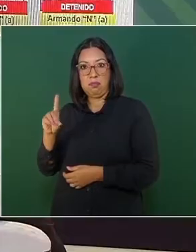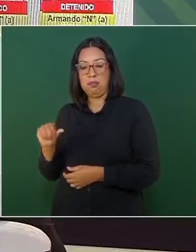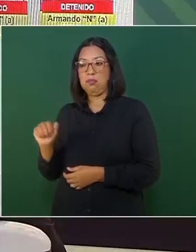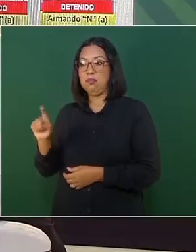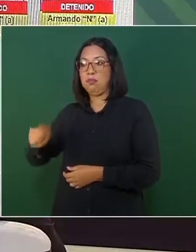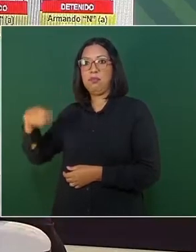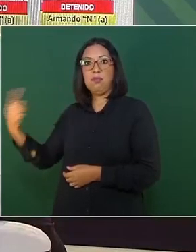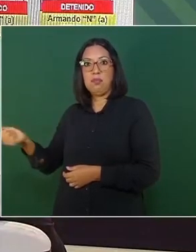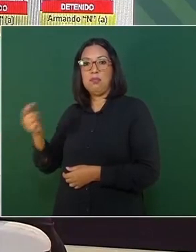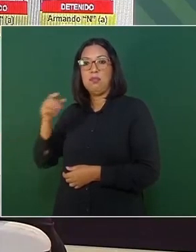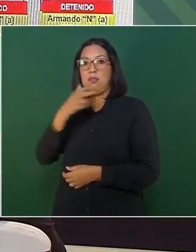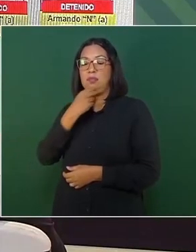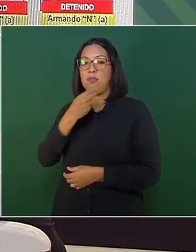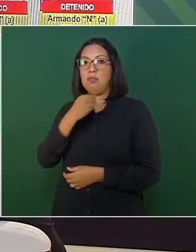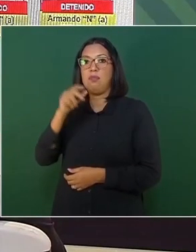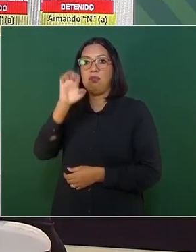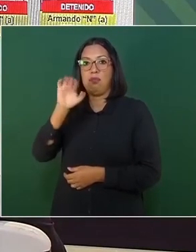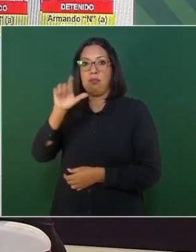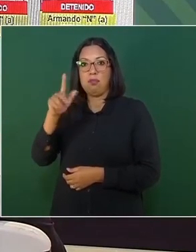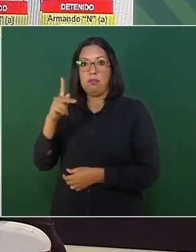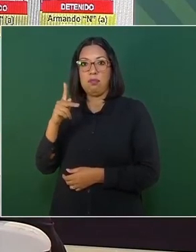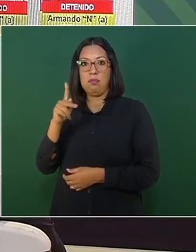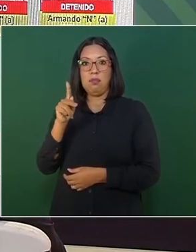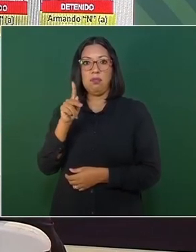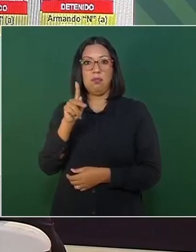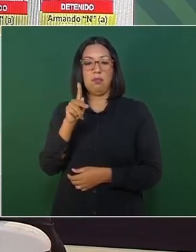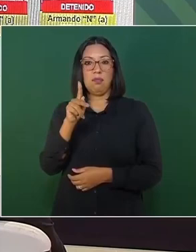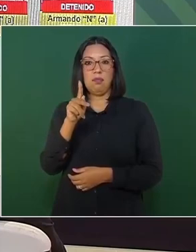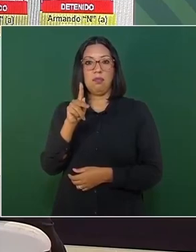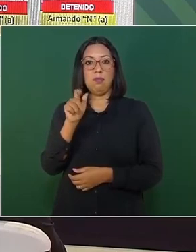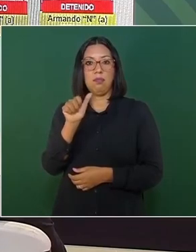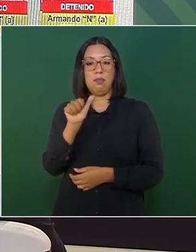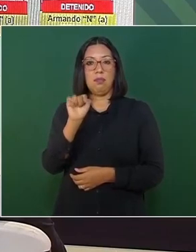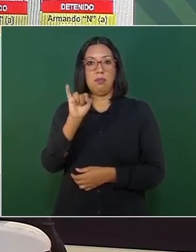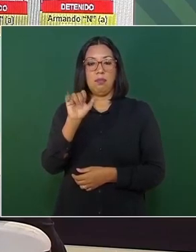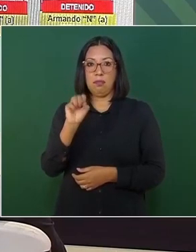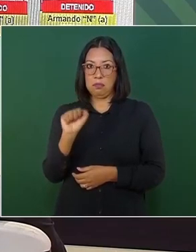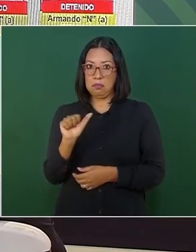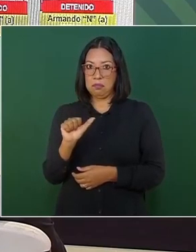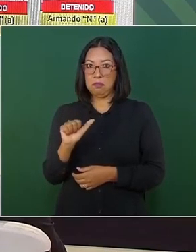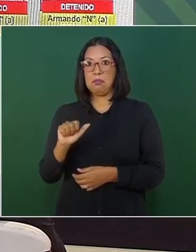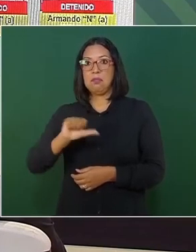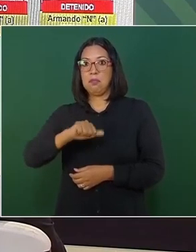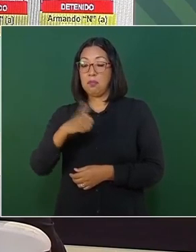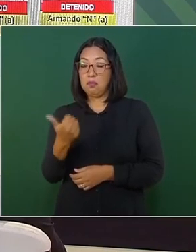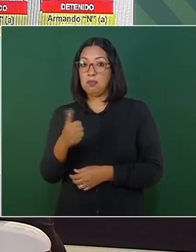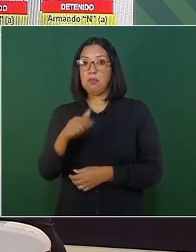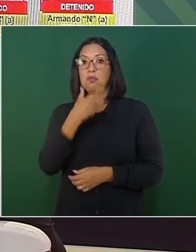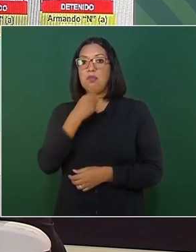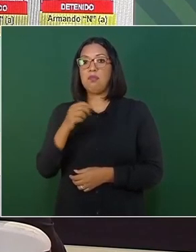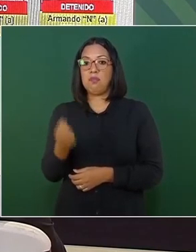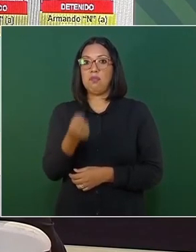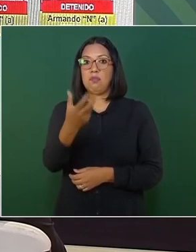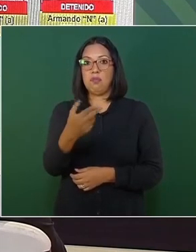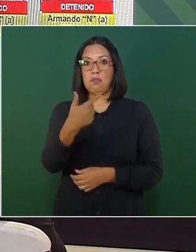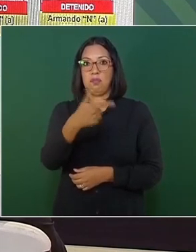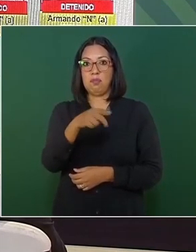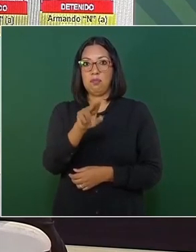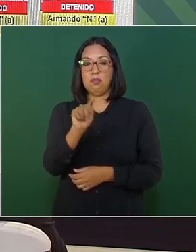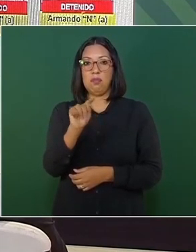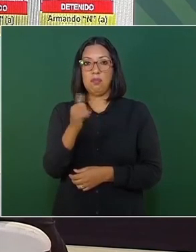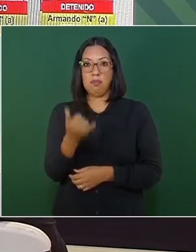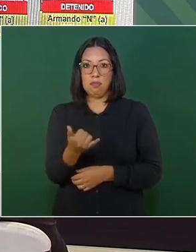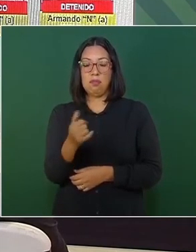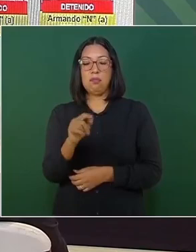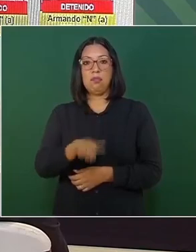Paisa, Benjamín L., alias La Pantera, Agustín N., alias El Guti, Rubén N., alias El